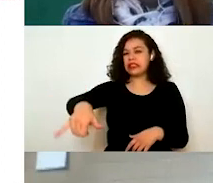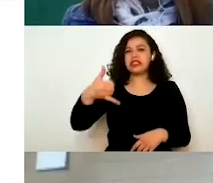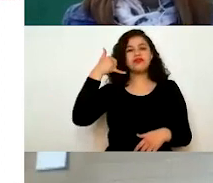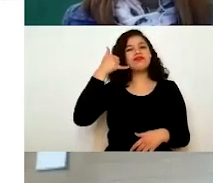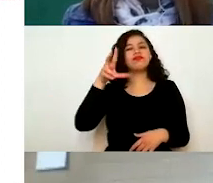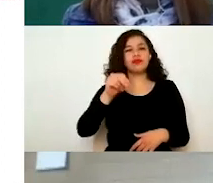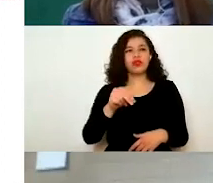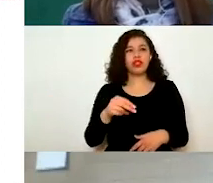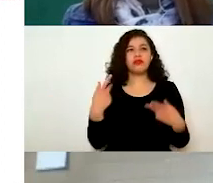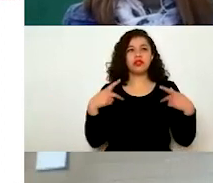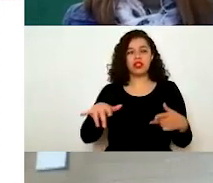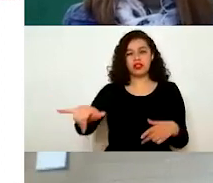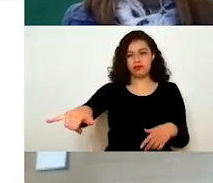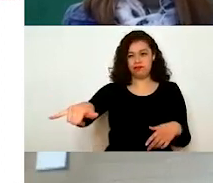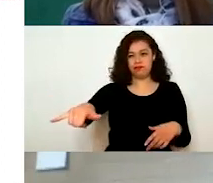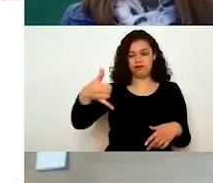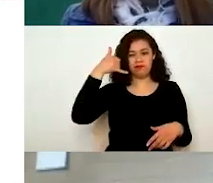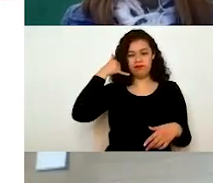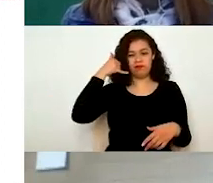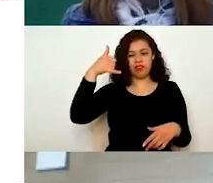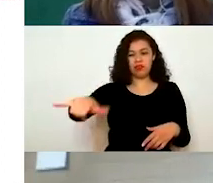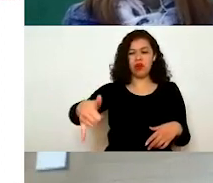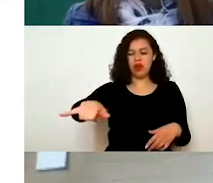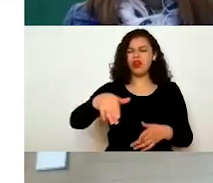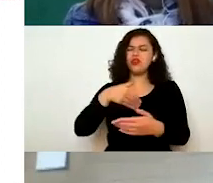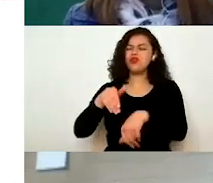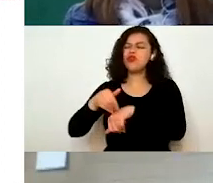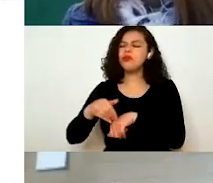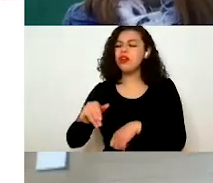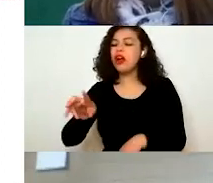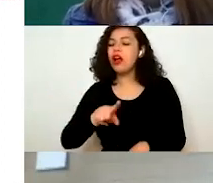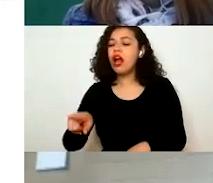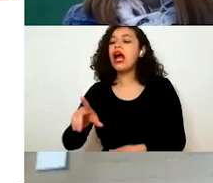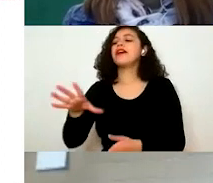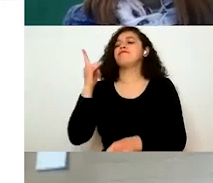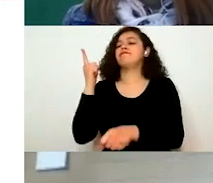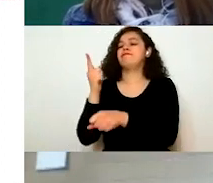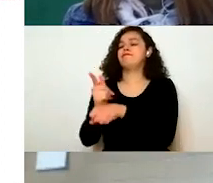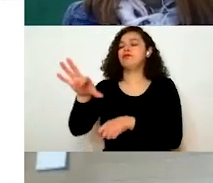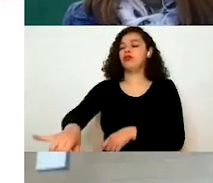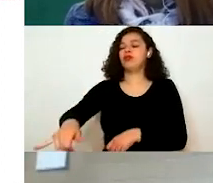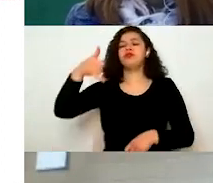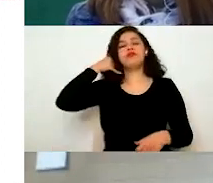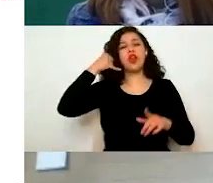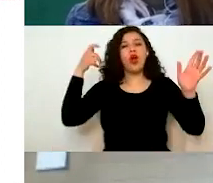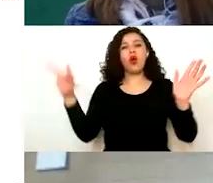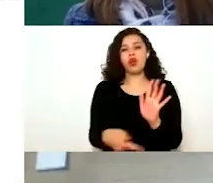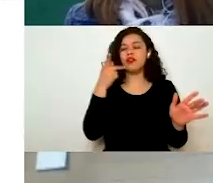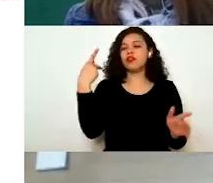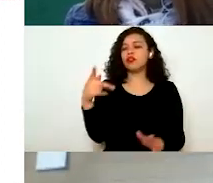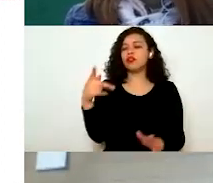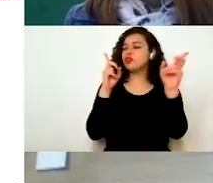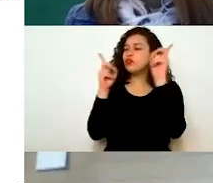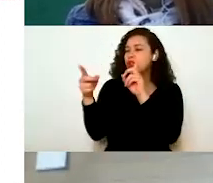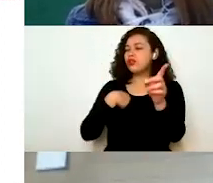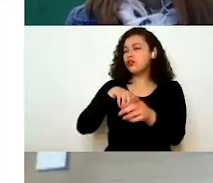cuando registra la llamada, nosotros tratamos de recuperarla y poderles llamar para saber por qué, pues cuál era su solicitud que no